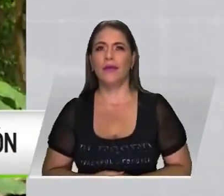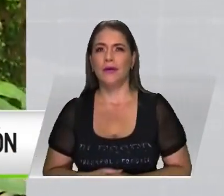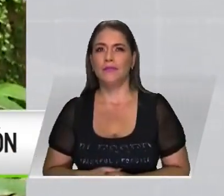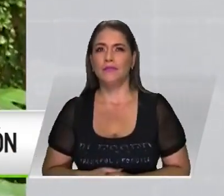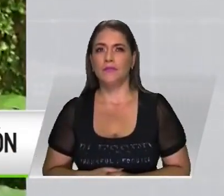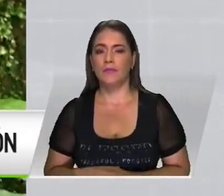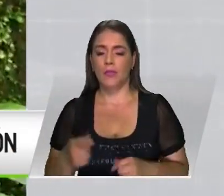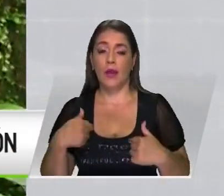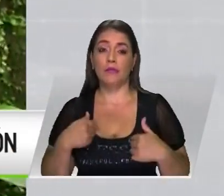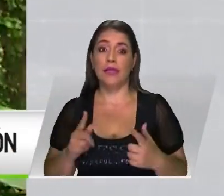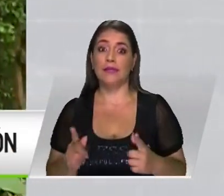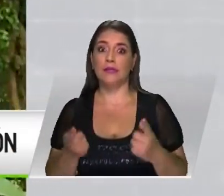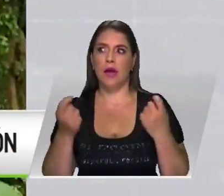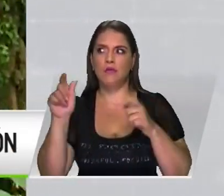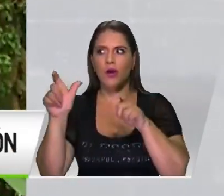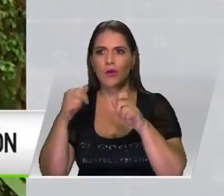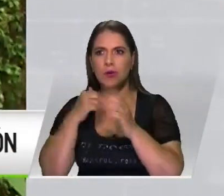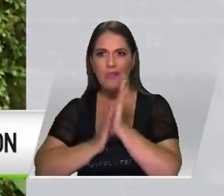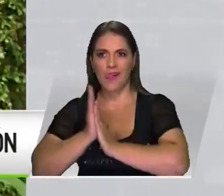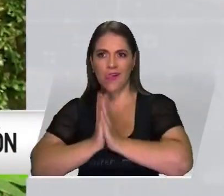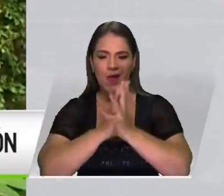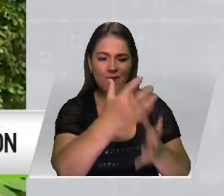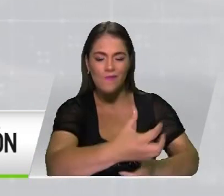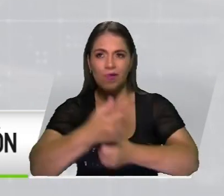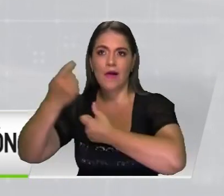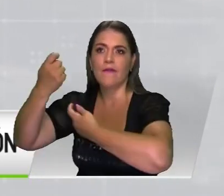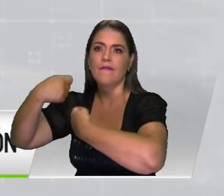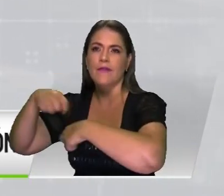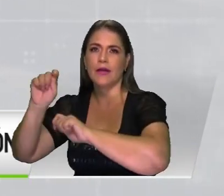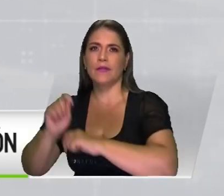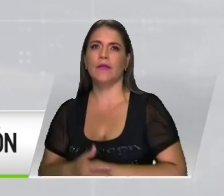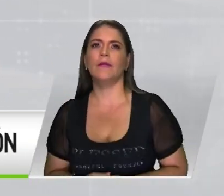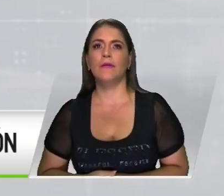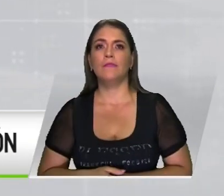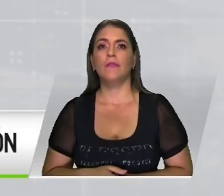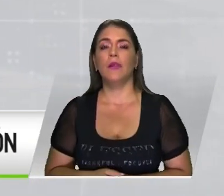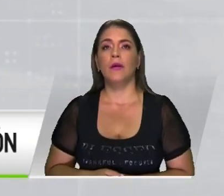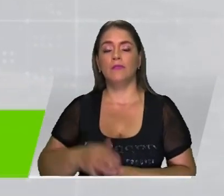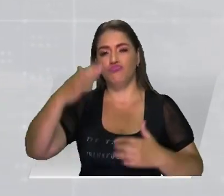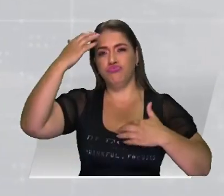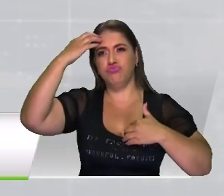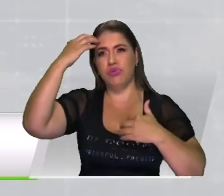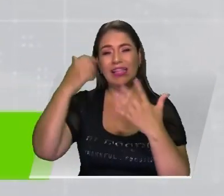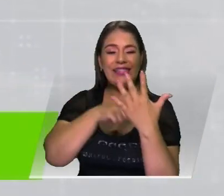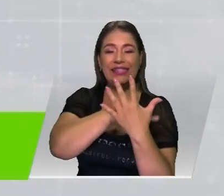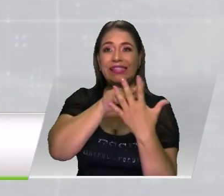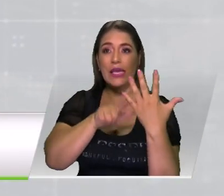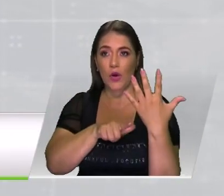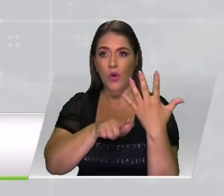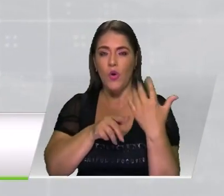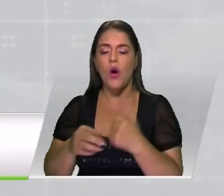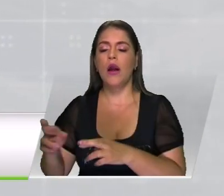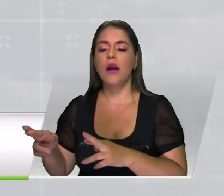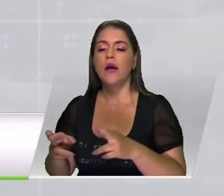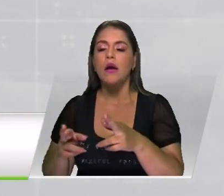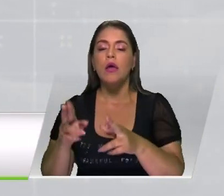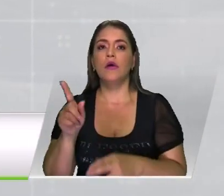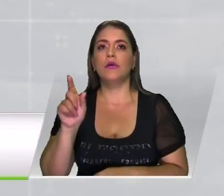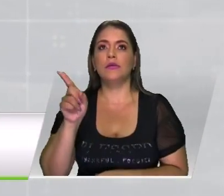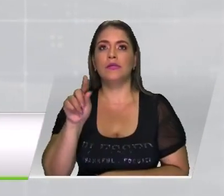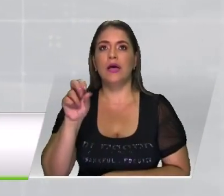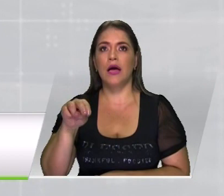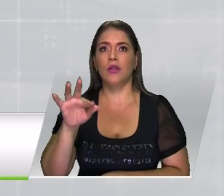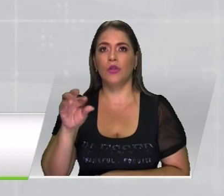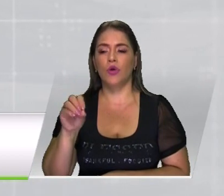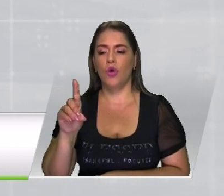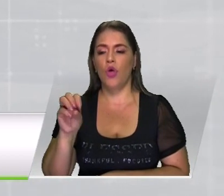están a salvo de las manos de los traficantes. Este grupo se liberó en el Cayón del Río Santo Domingo y Melcocho,